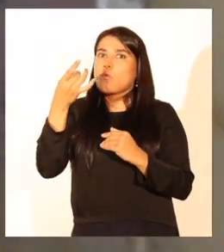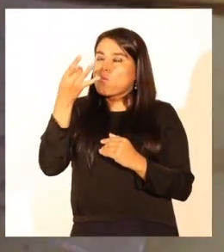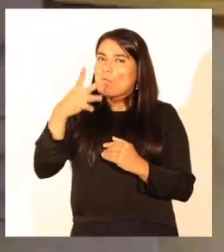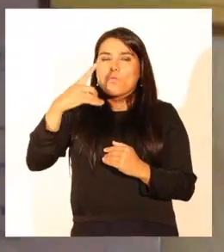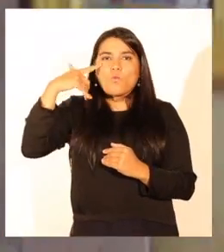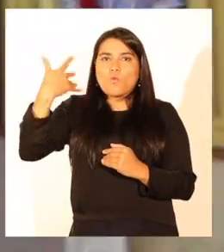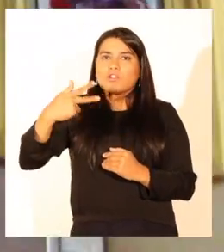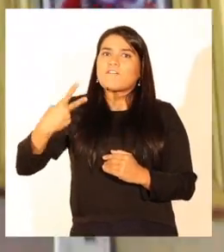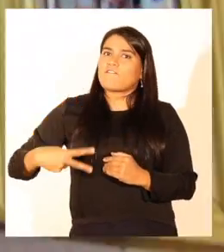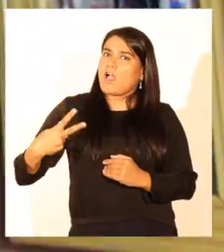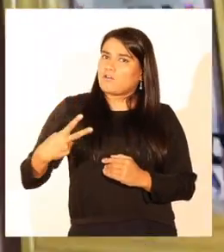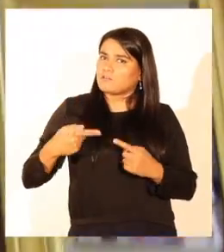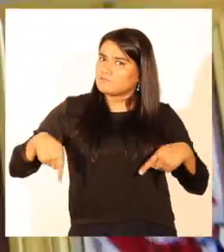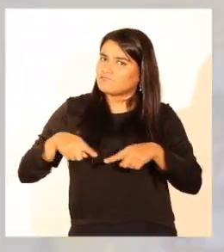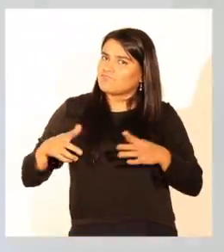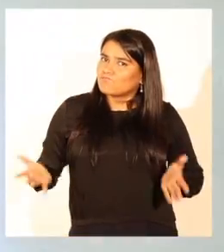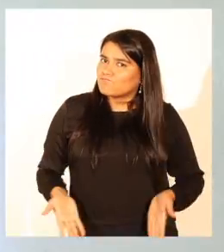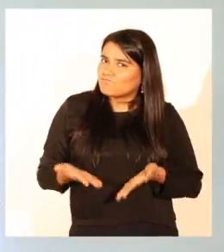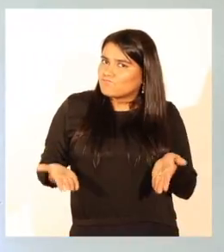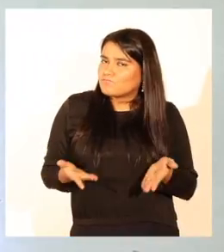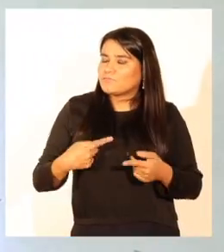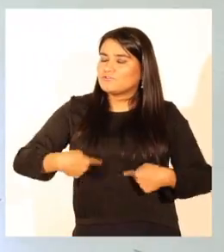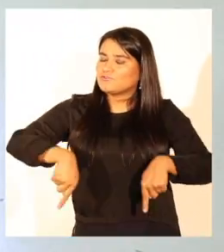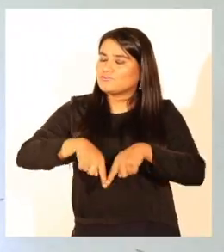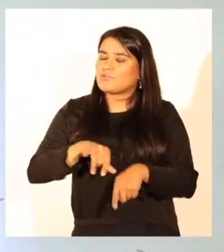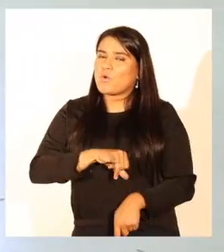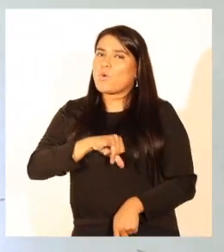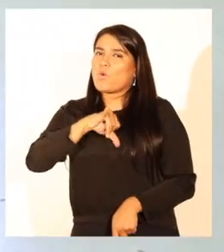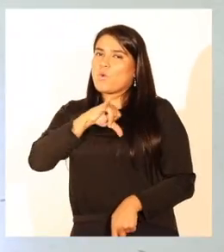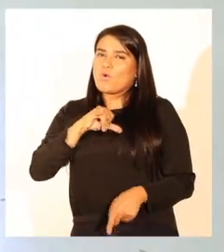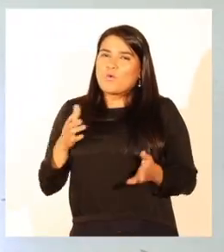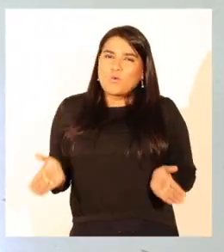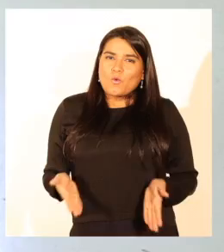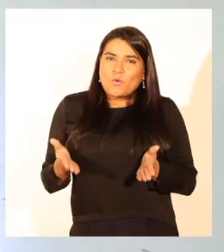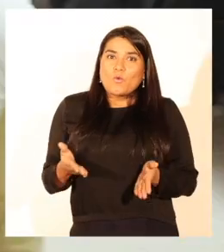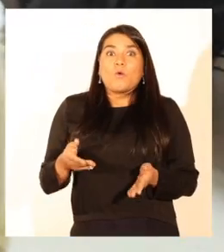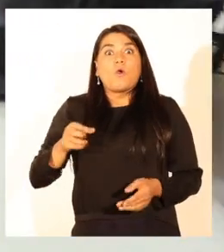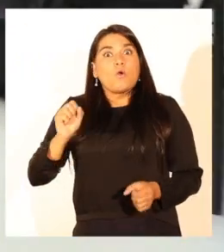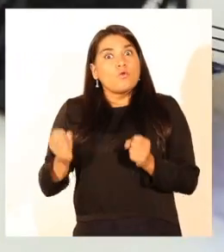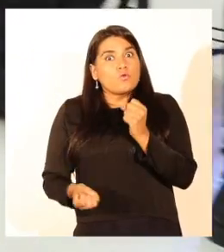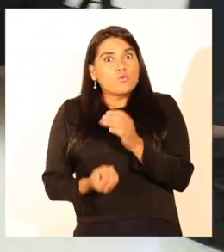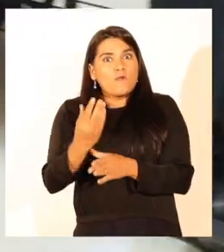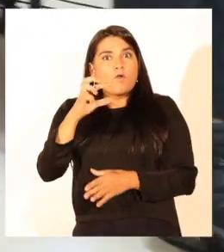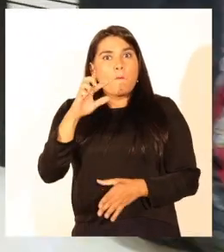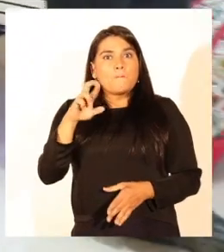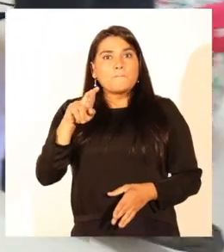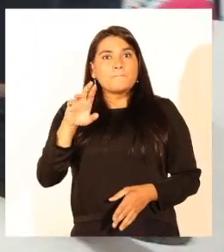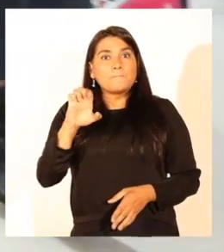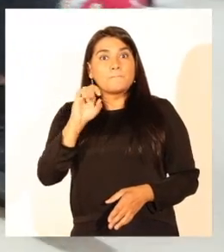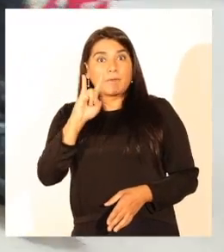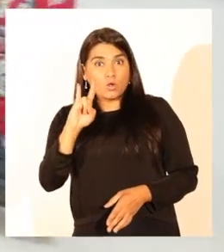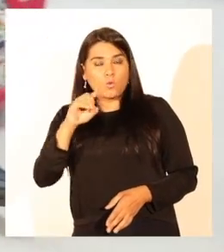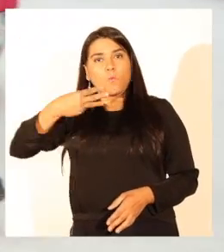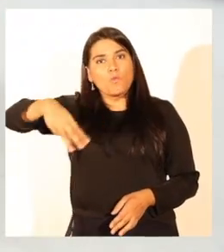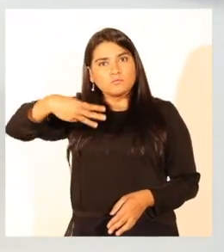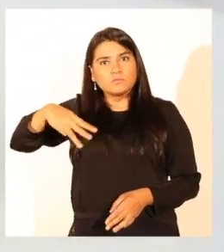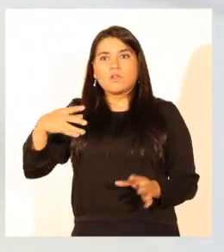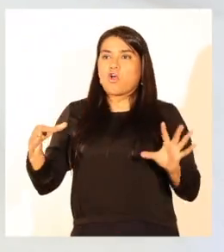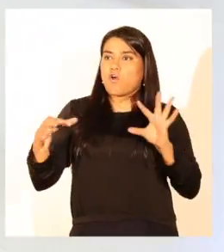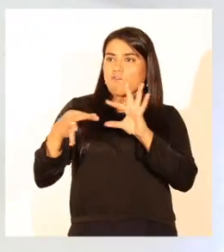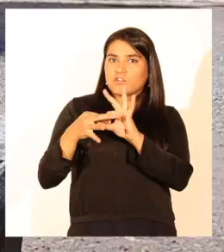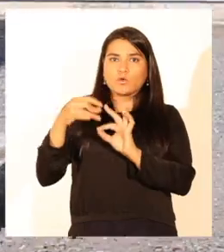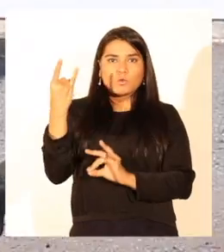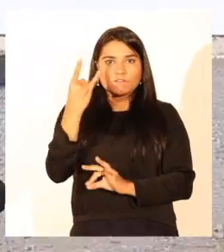valores que nos mueve. De esta forma nos llena de orgullo haber impulsado el preuniversitario municipal, en convenio con la